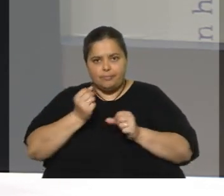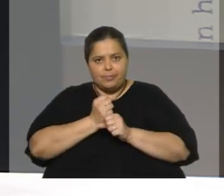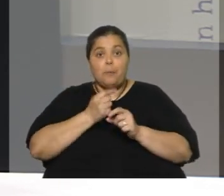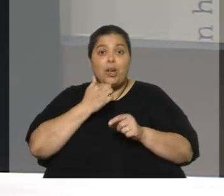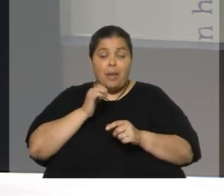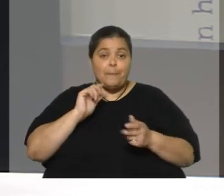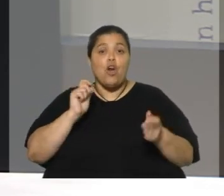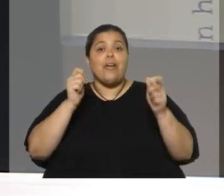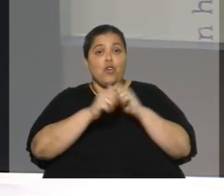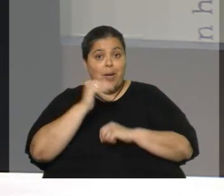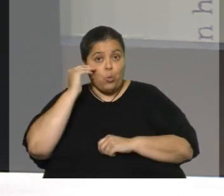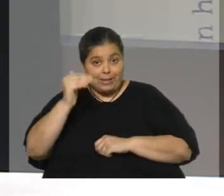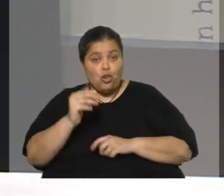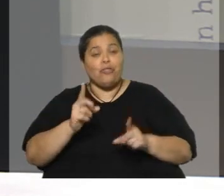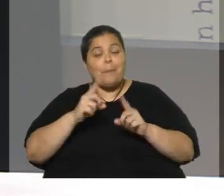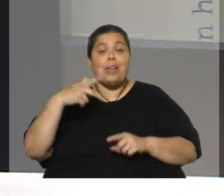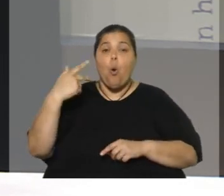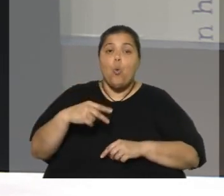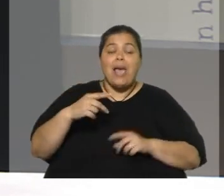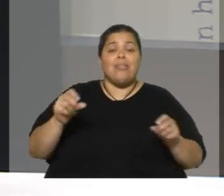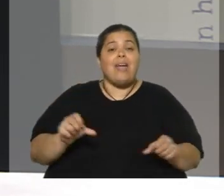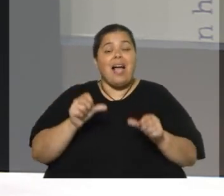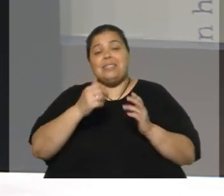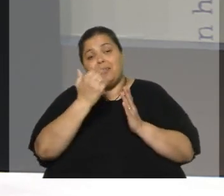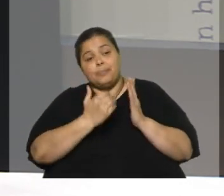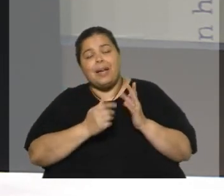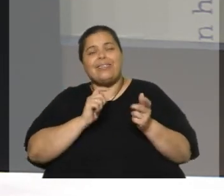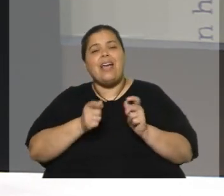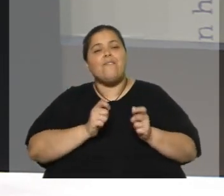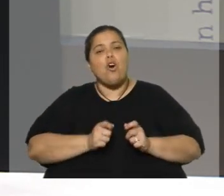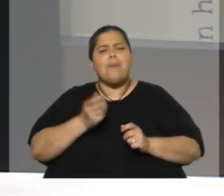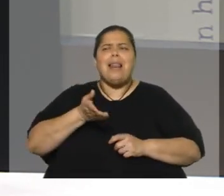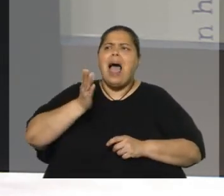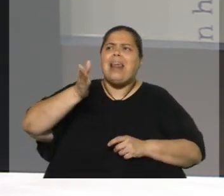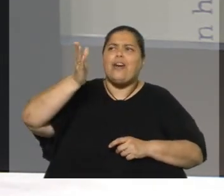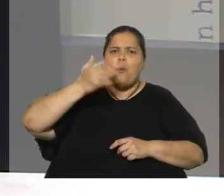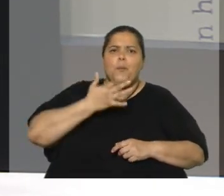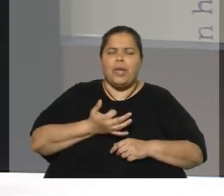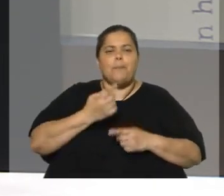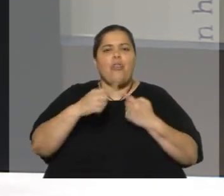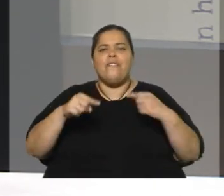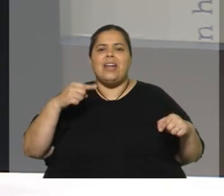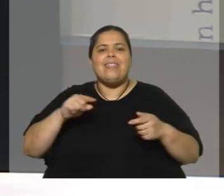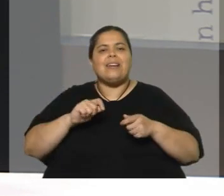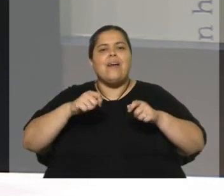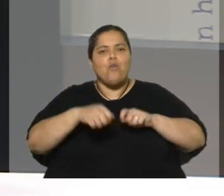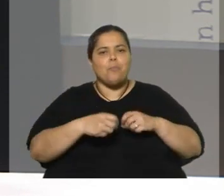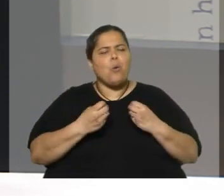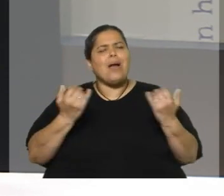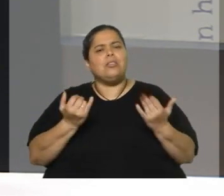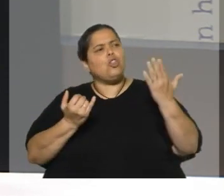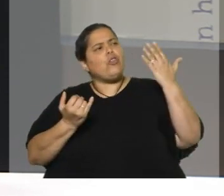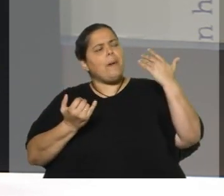educación. Se hace cada vez más urgente hacer esta agenda. son reformas de largo plazo, pero ¿cuánto tiempo hace que